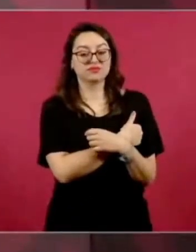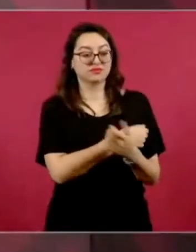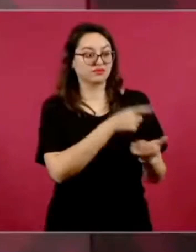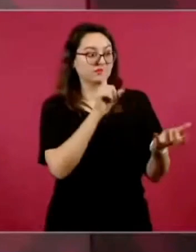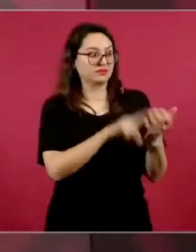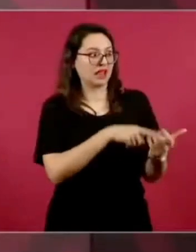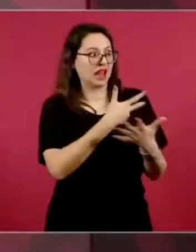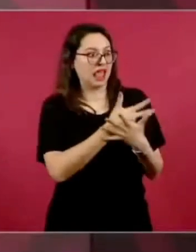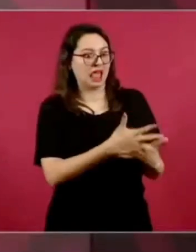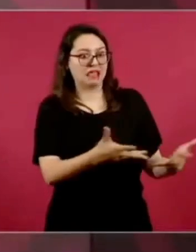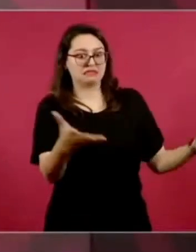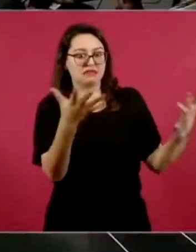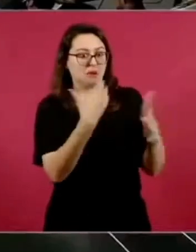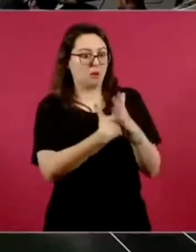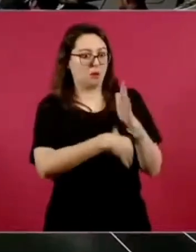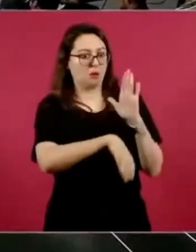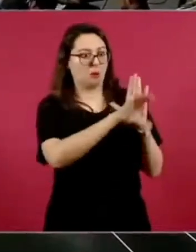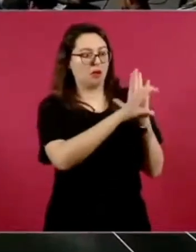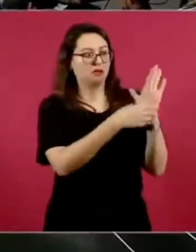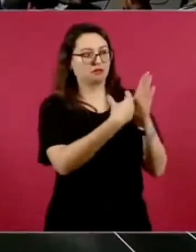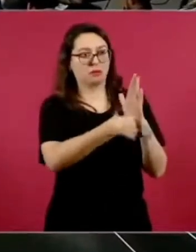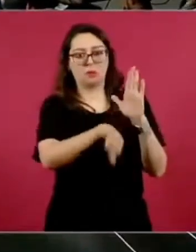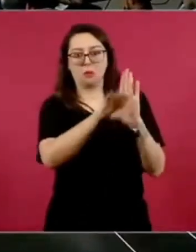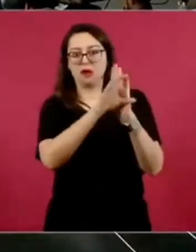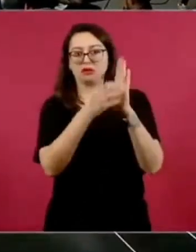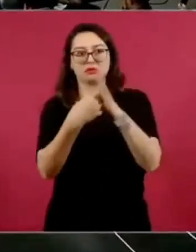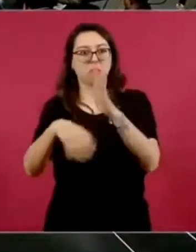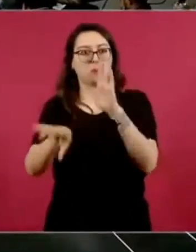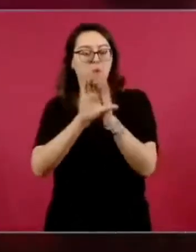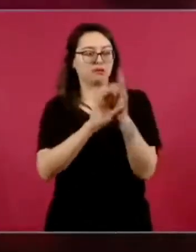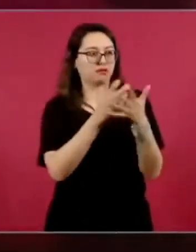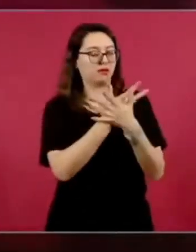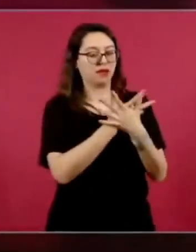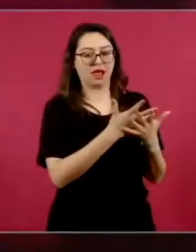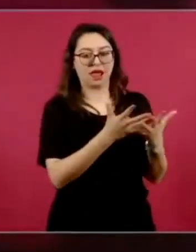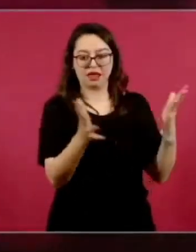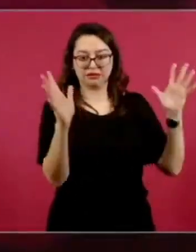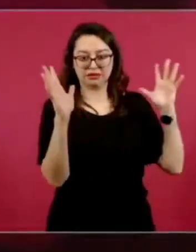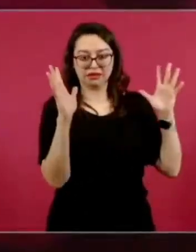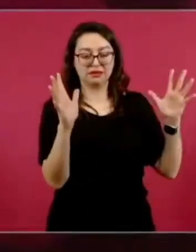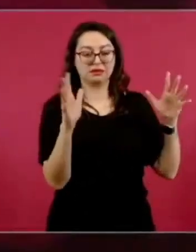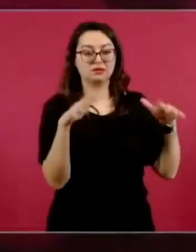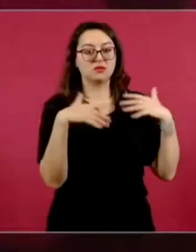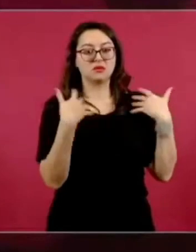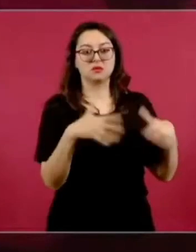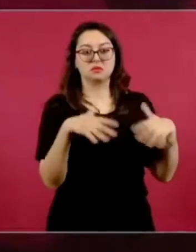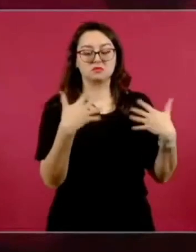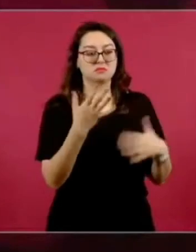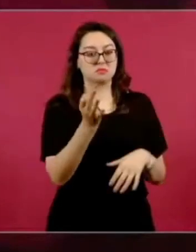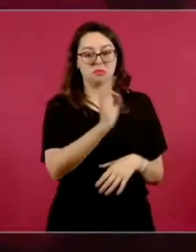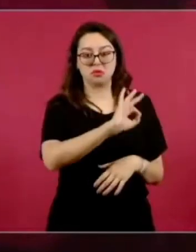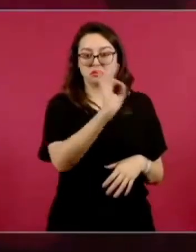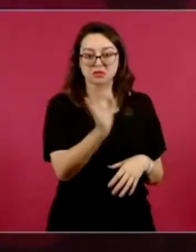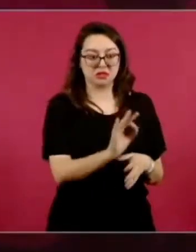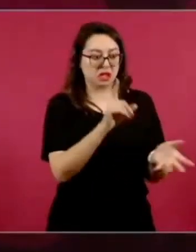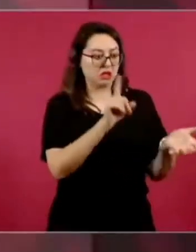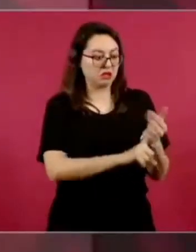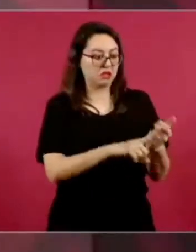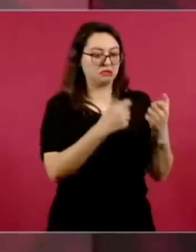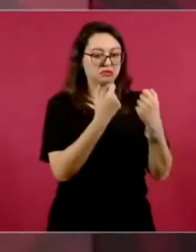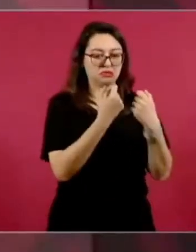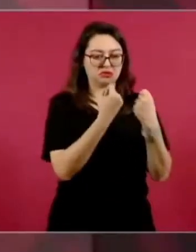a precio de remate y había hecho una sociedad